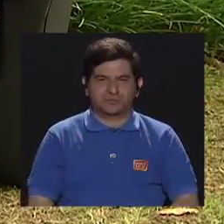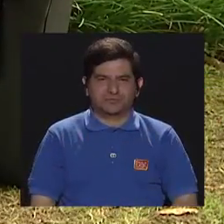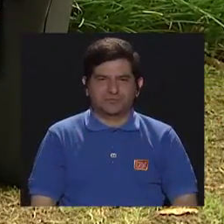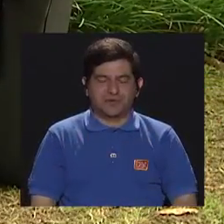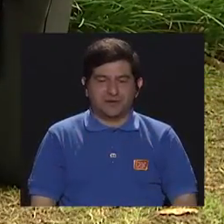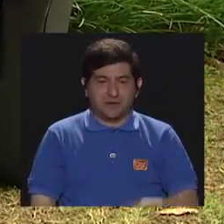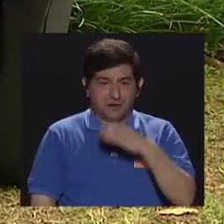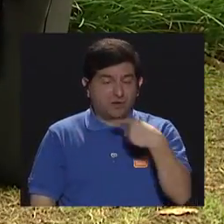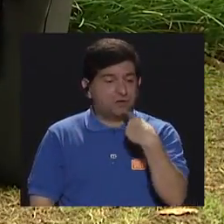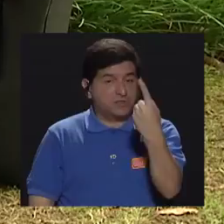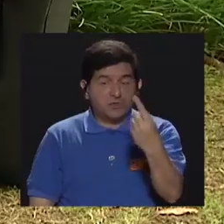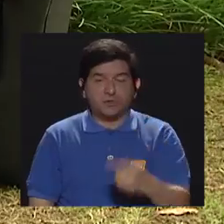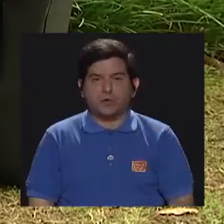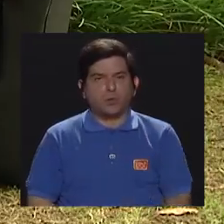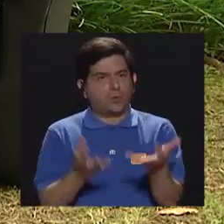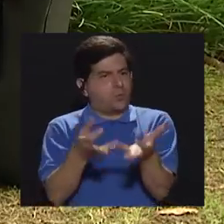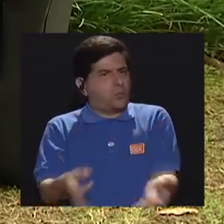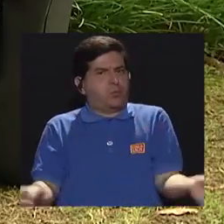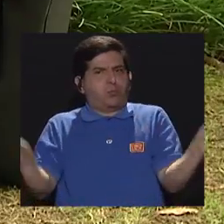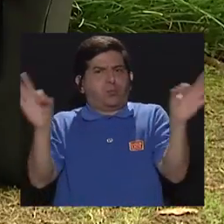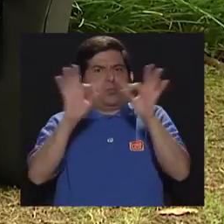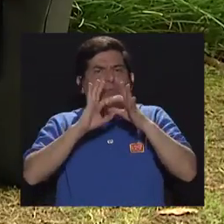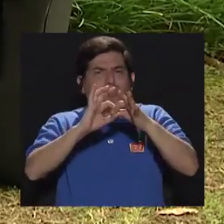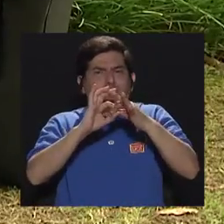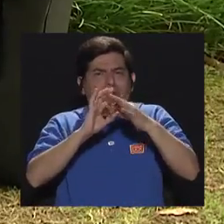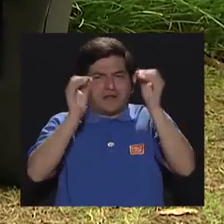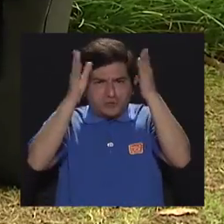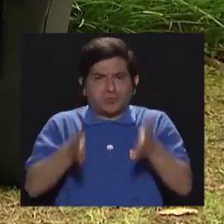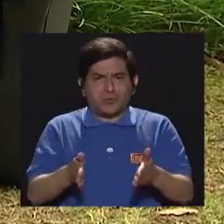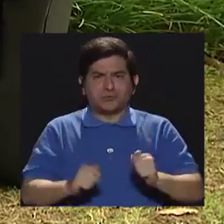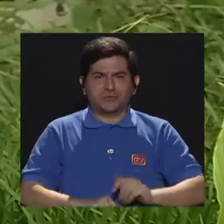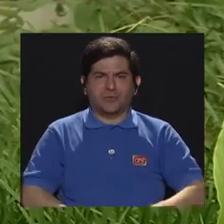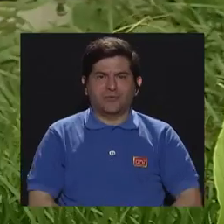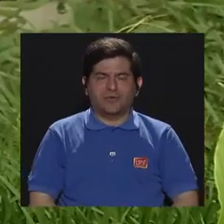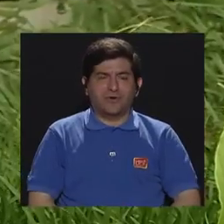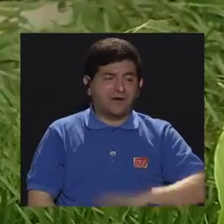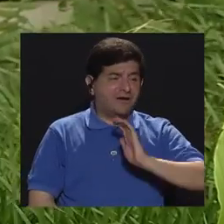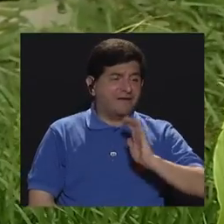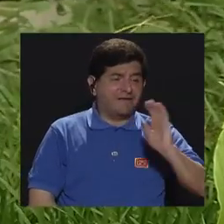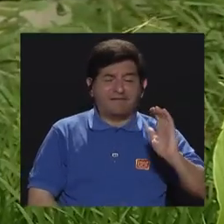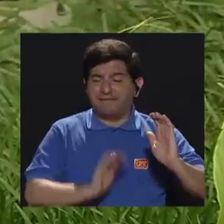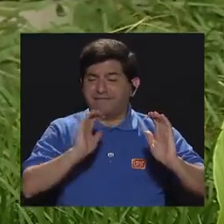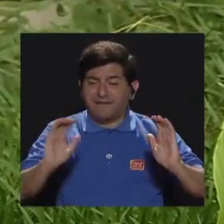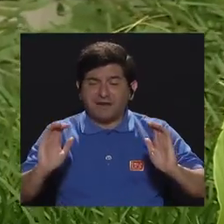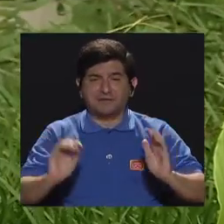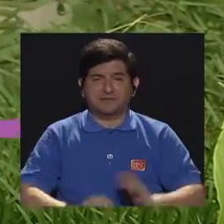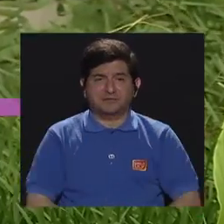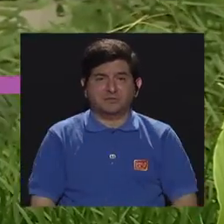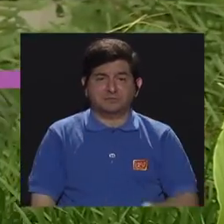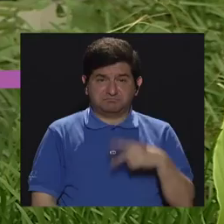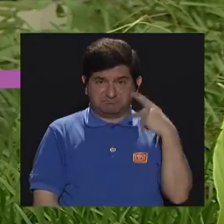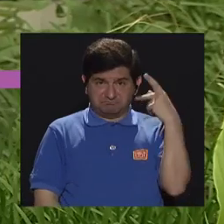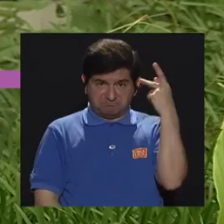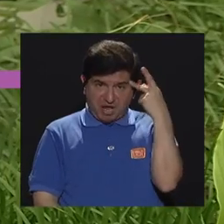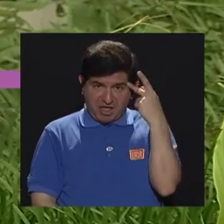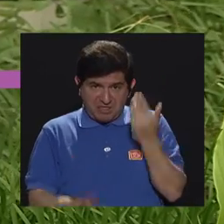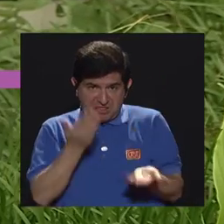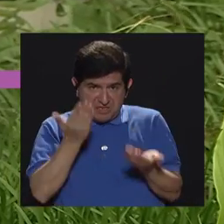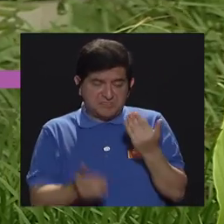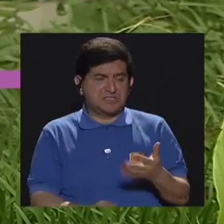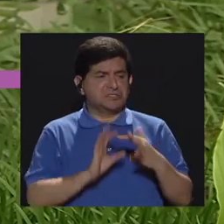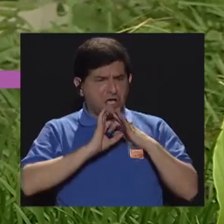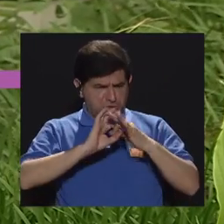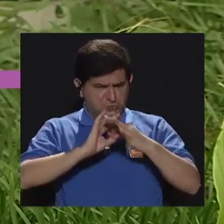el consejo que les voy a dar es que es muy importante esa relación con el docente, ¿verdad? Los niños que cuando el padre de familia